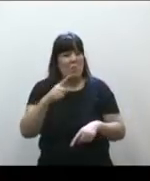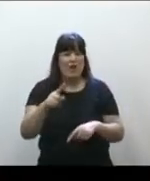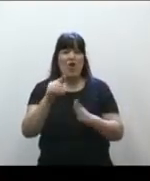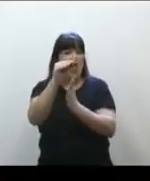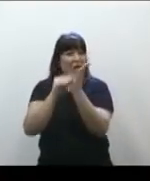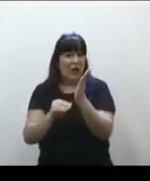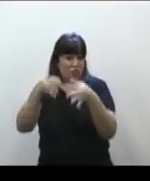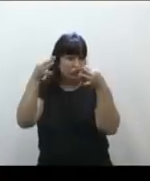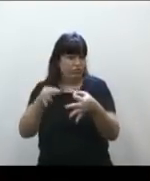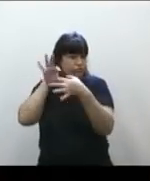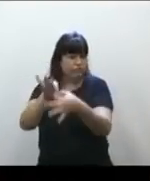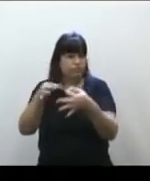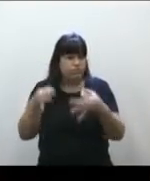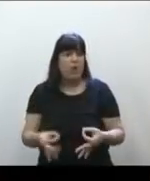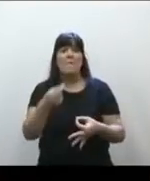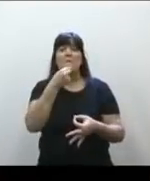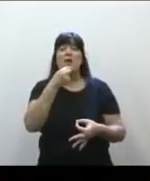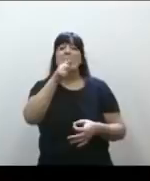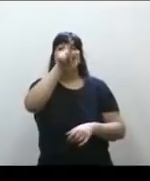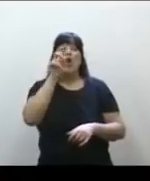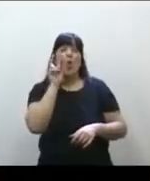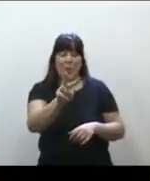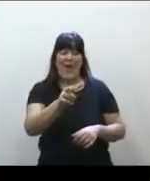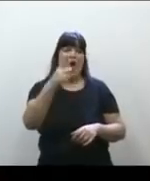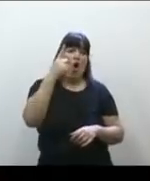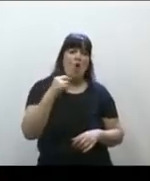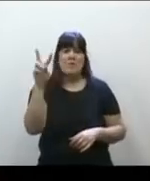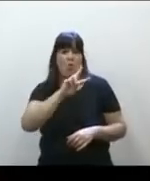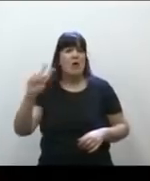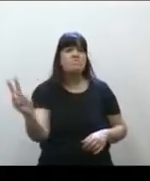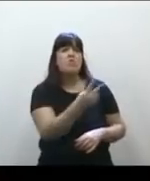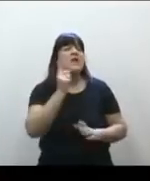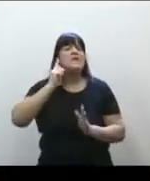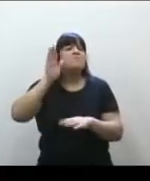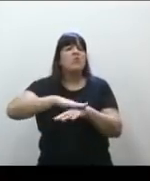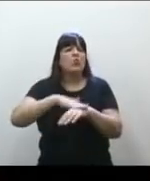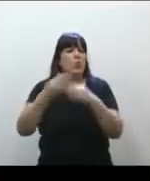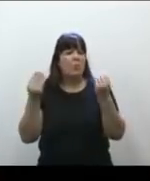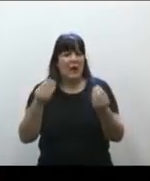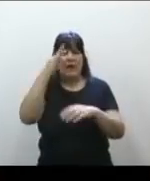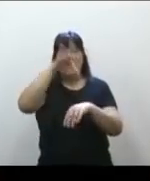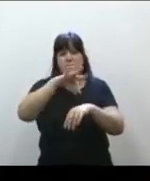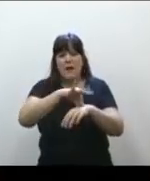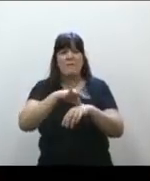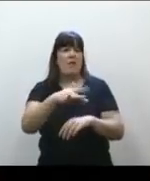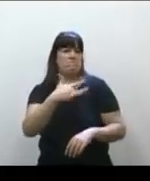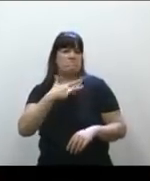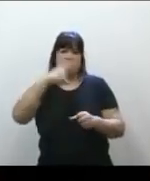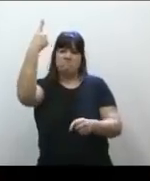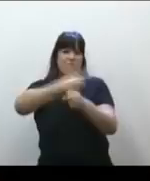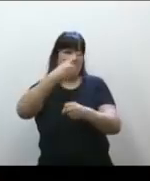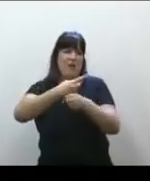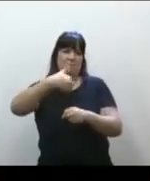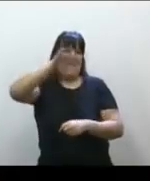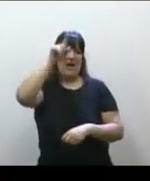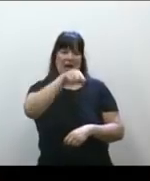Cuando uno mira las causas de la mortalidad de hombres y mujeres, las enfermedades cardiorespiratorias están primeras por lejos,